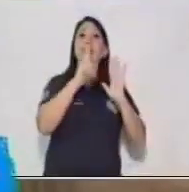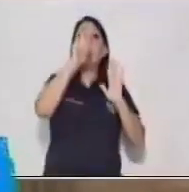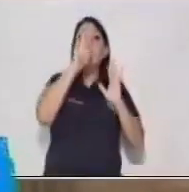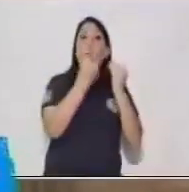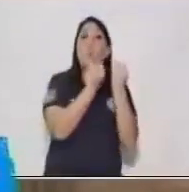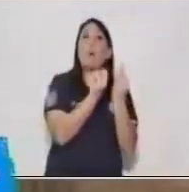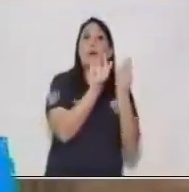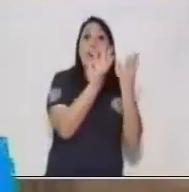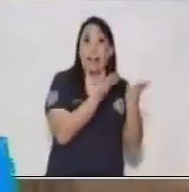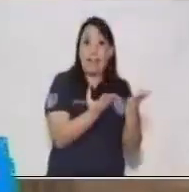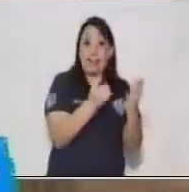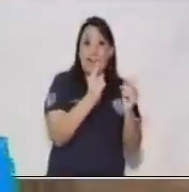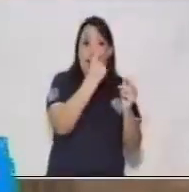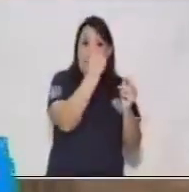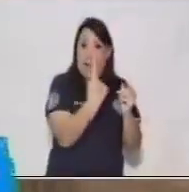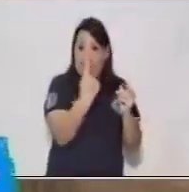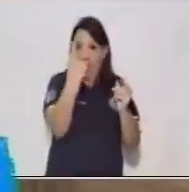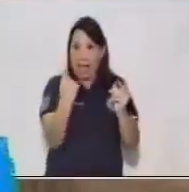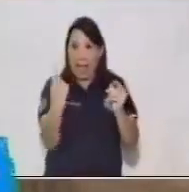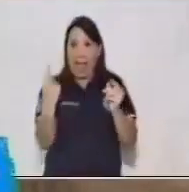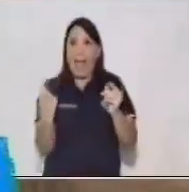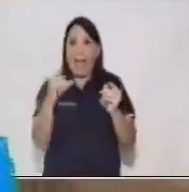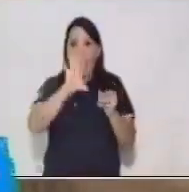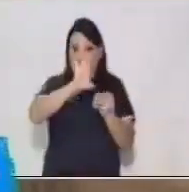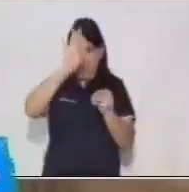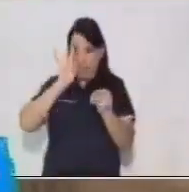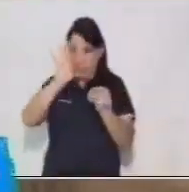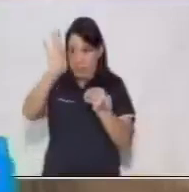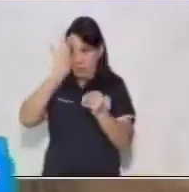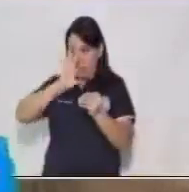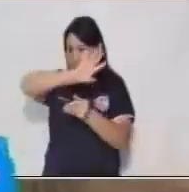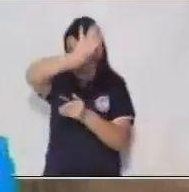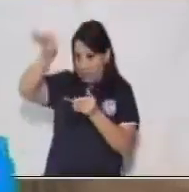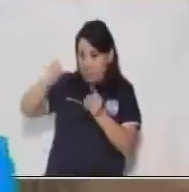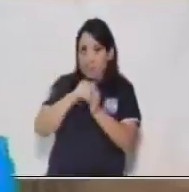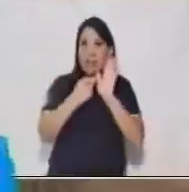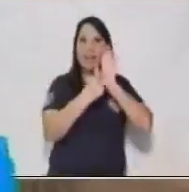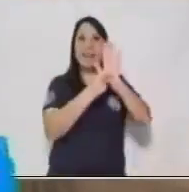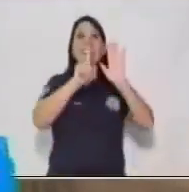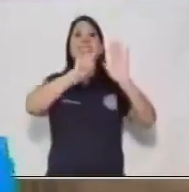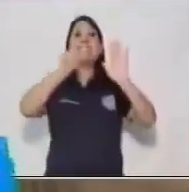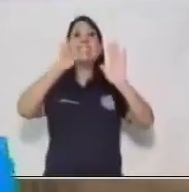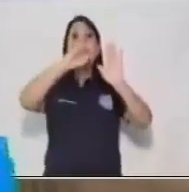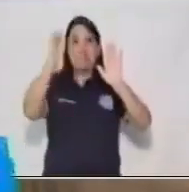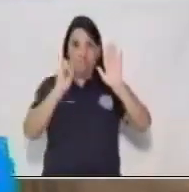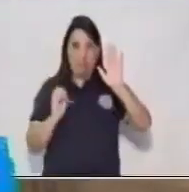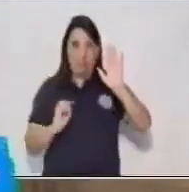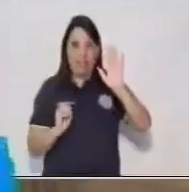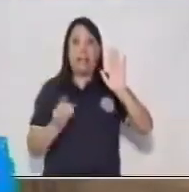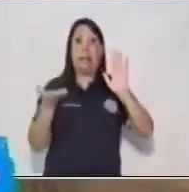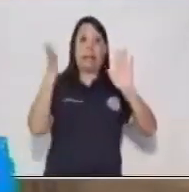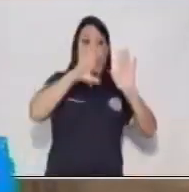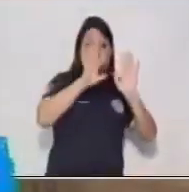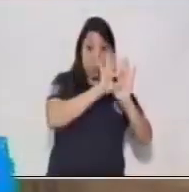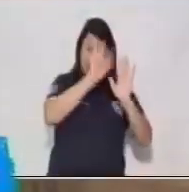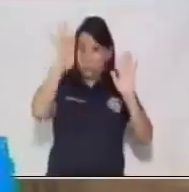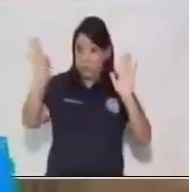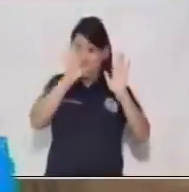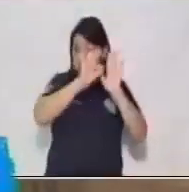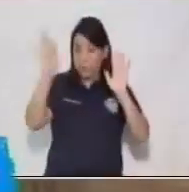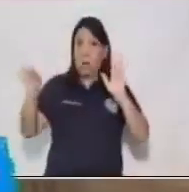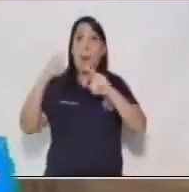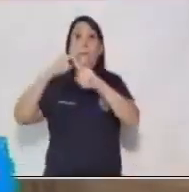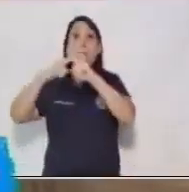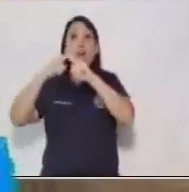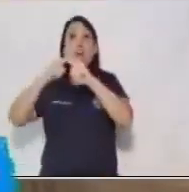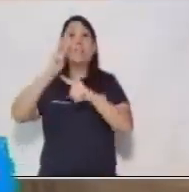de cada 100 que se invierte, luego la misma es multiplicada